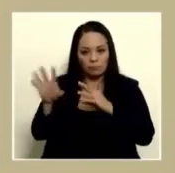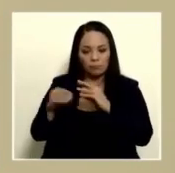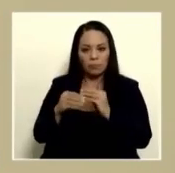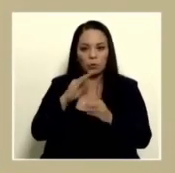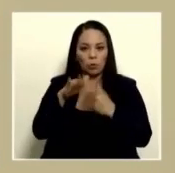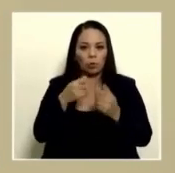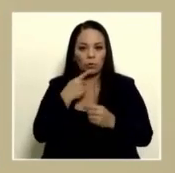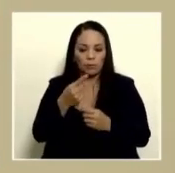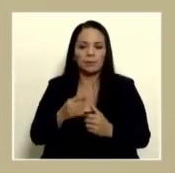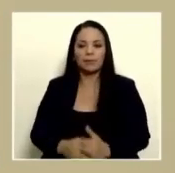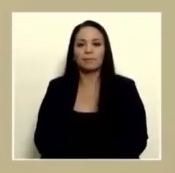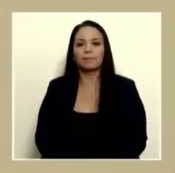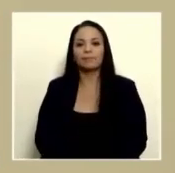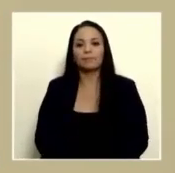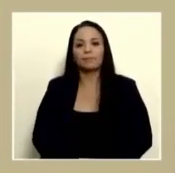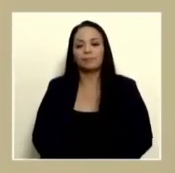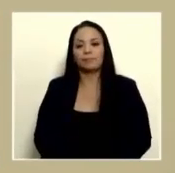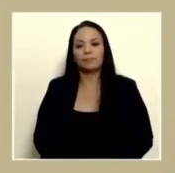todo lo que yo tengo que decir